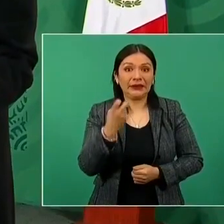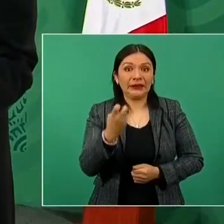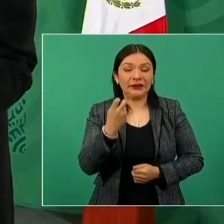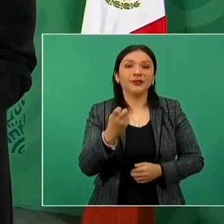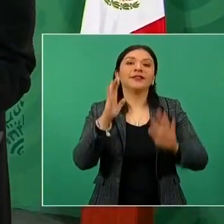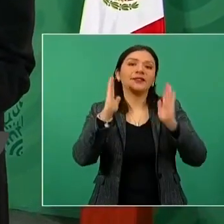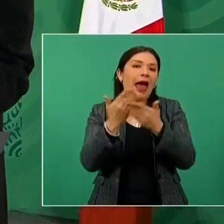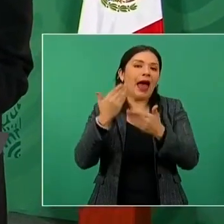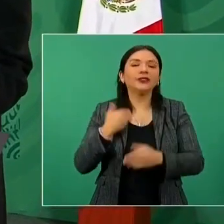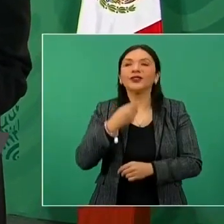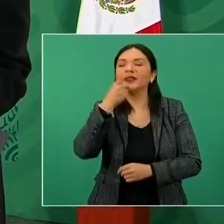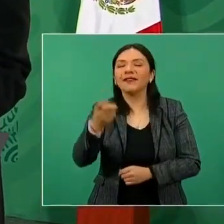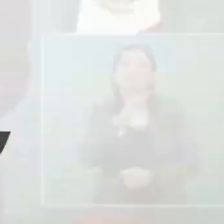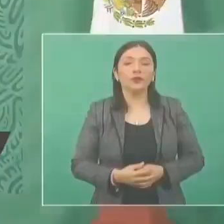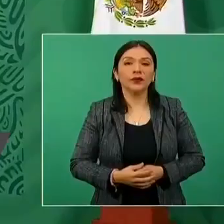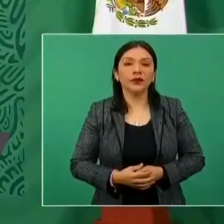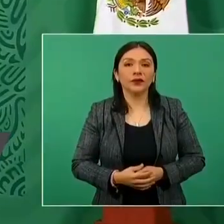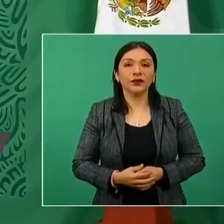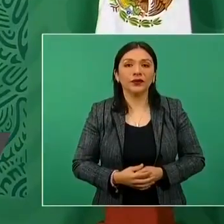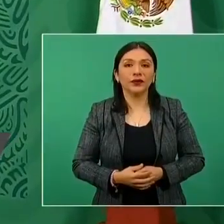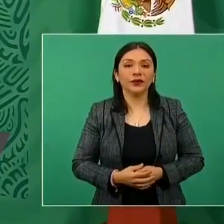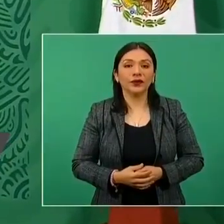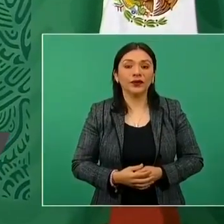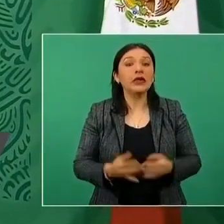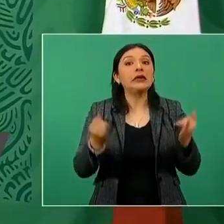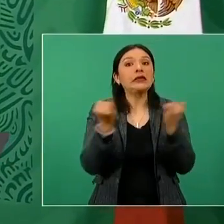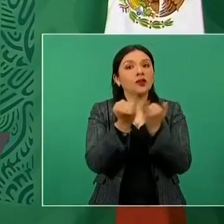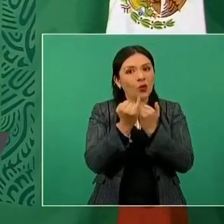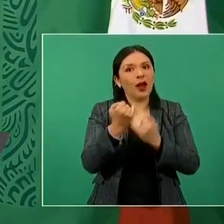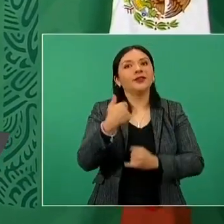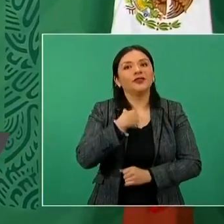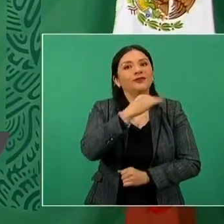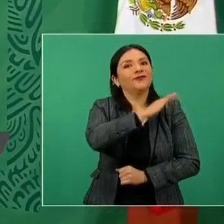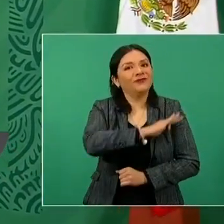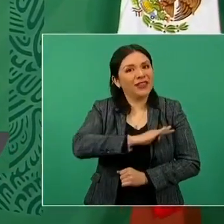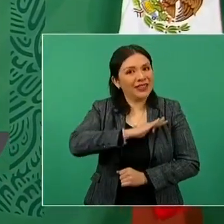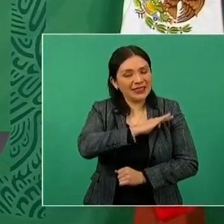lo felicité, me dio mucho gusto. Felicito al pueblo de Chile.